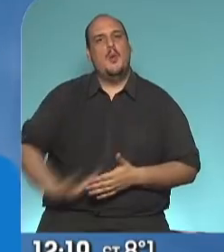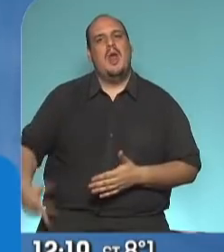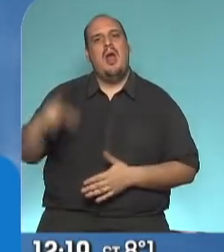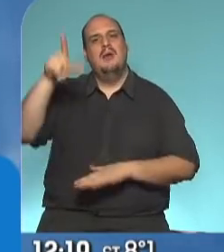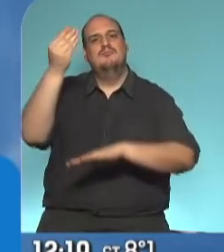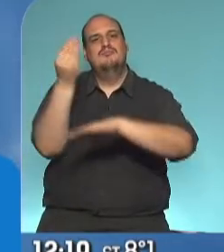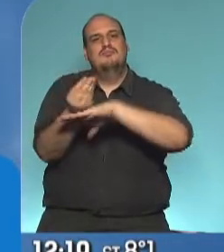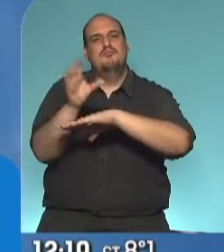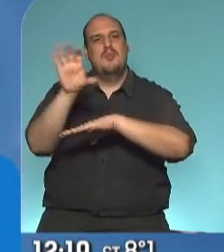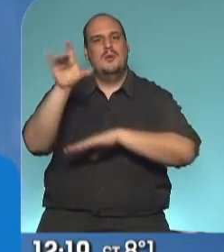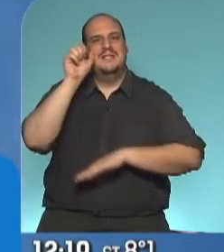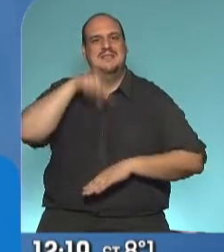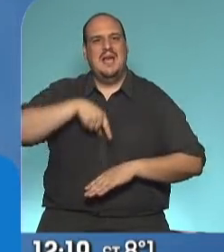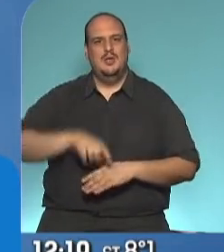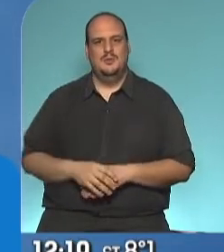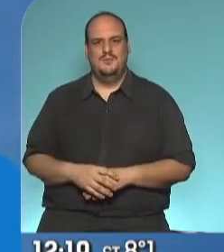Chaco.